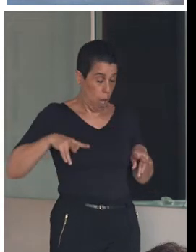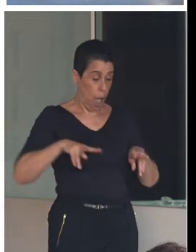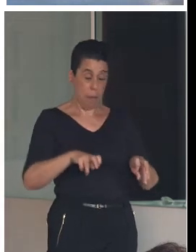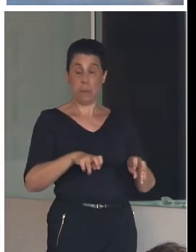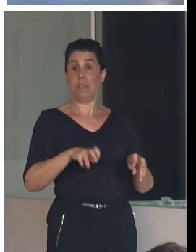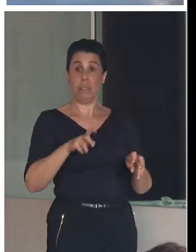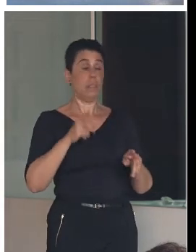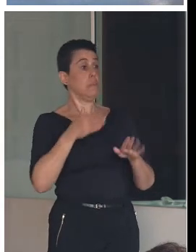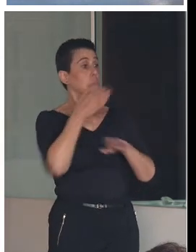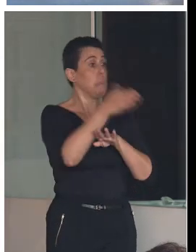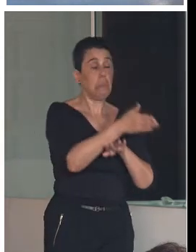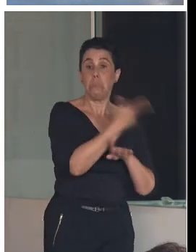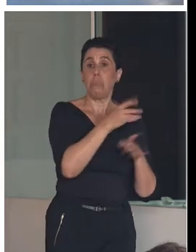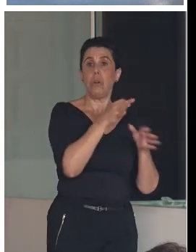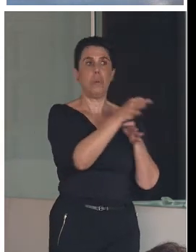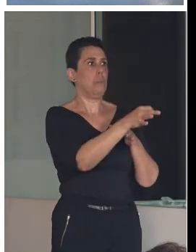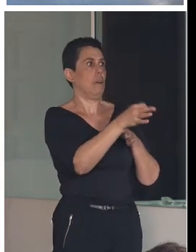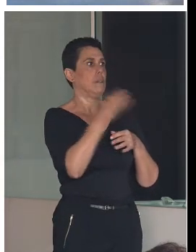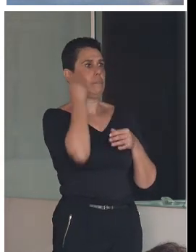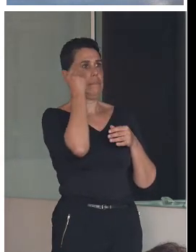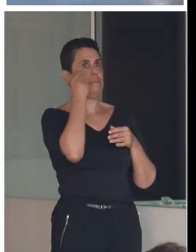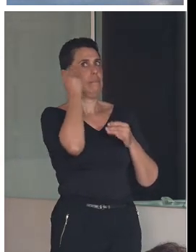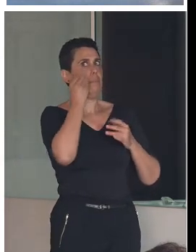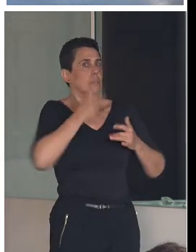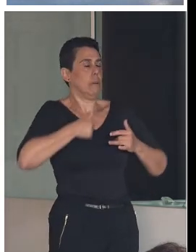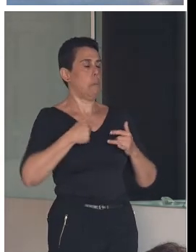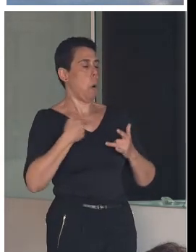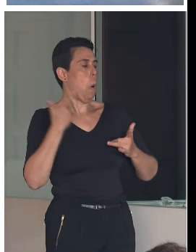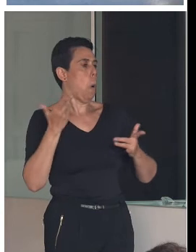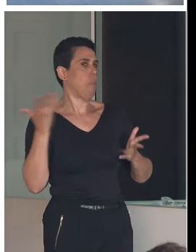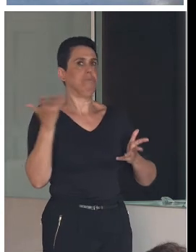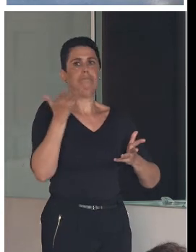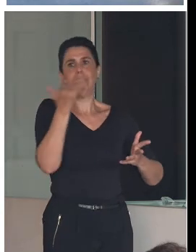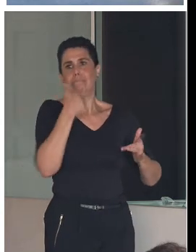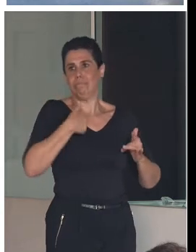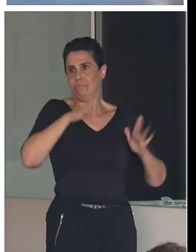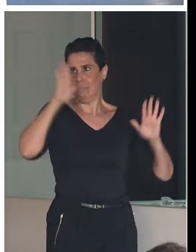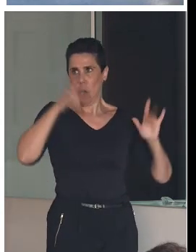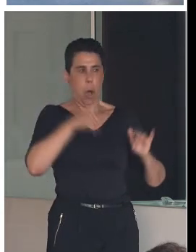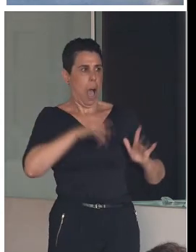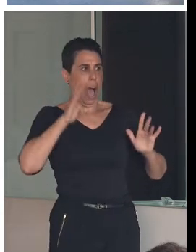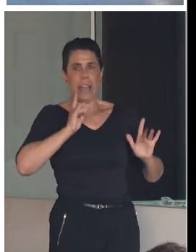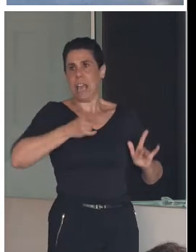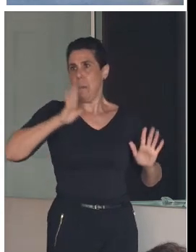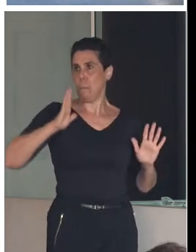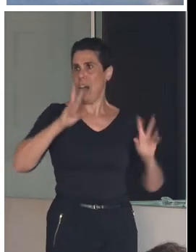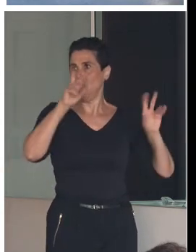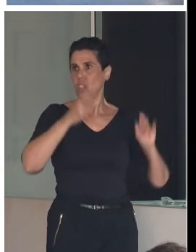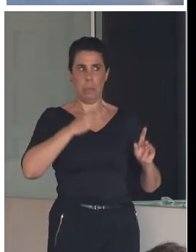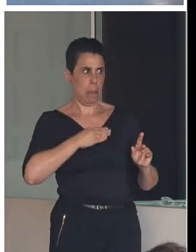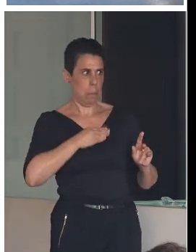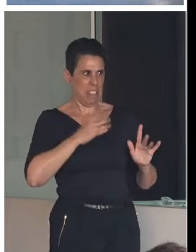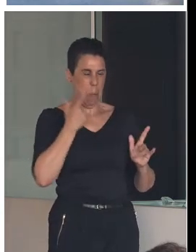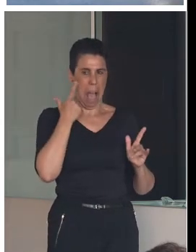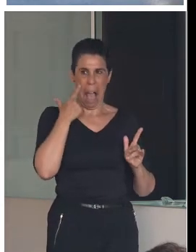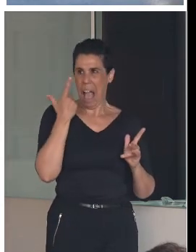a los pueblos y nos pensábamos que éramos, vamos, las reinas del patrimonio. ¿Qué me va a contar esta señora que